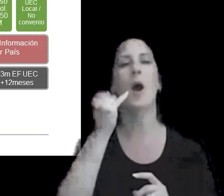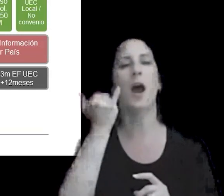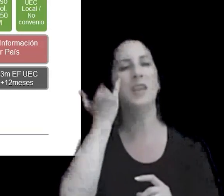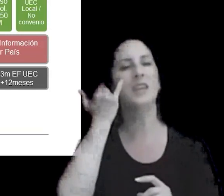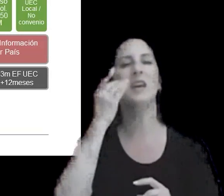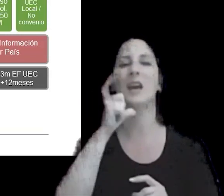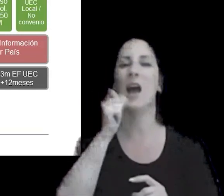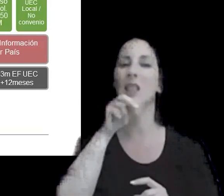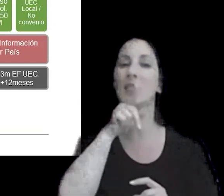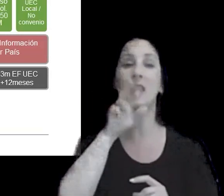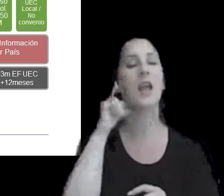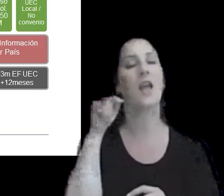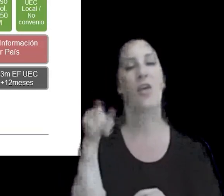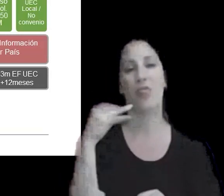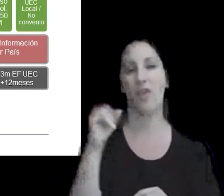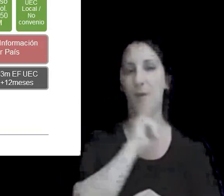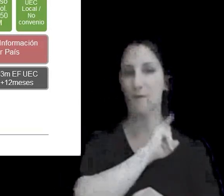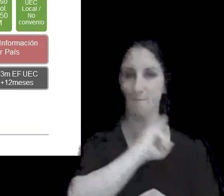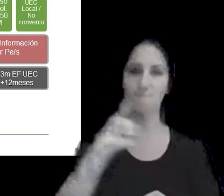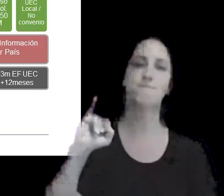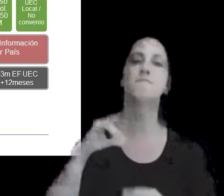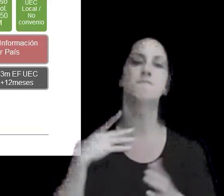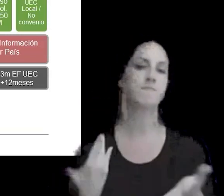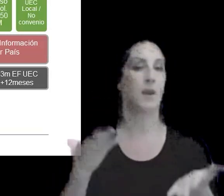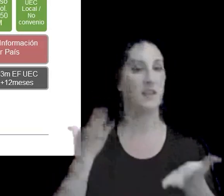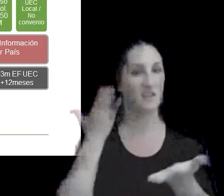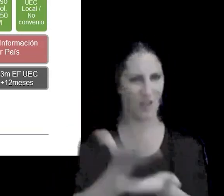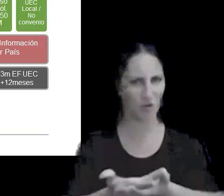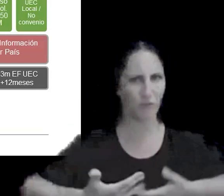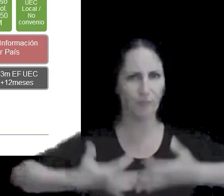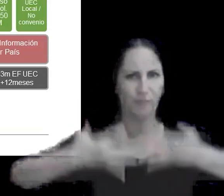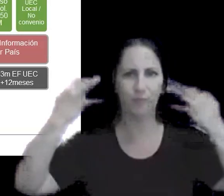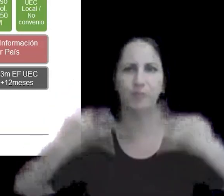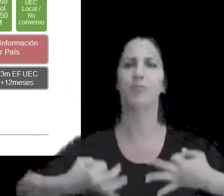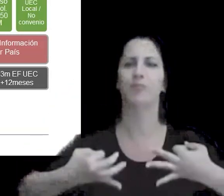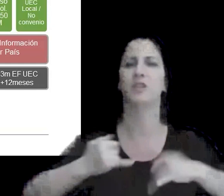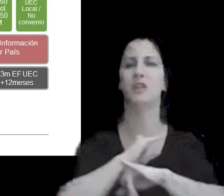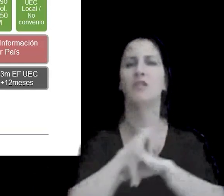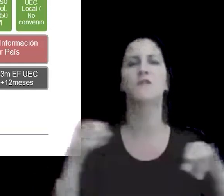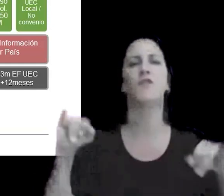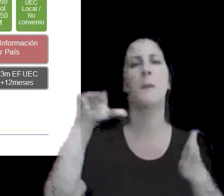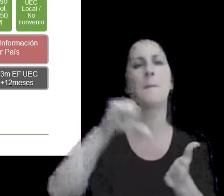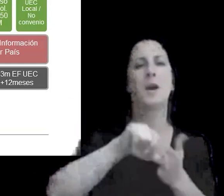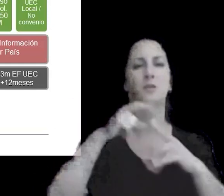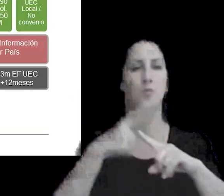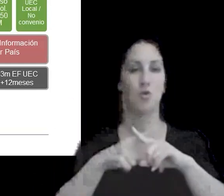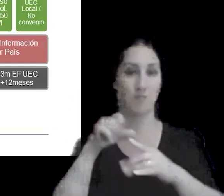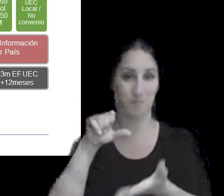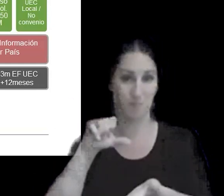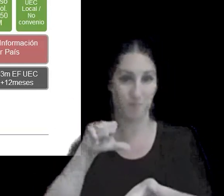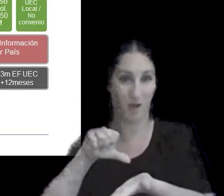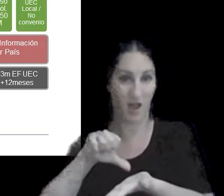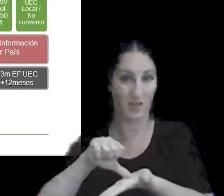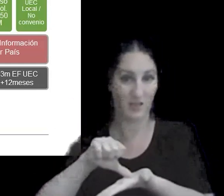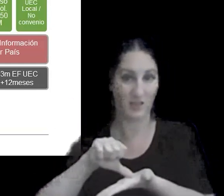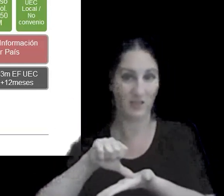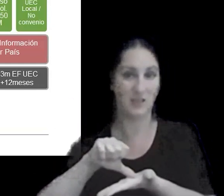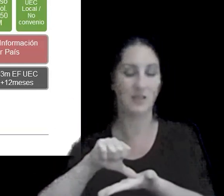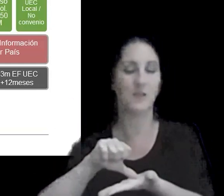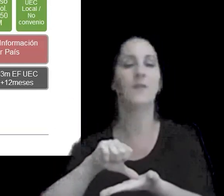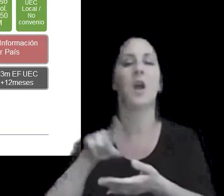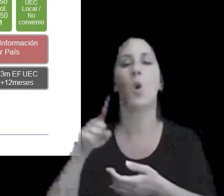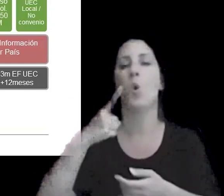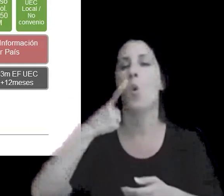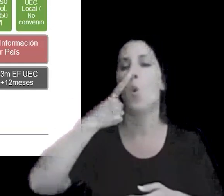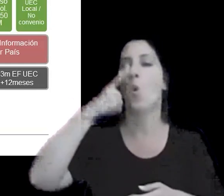deben reportar la efectiva presentación por parte del informe país por país por parte de la